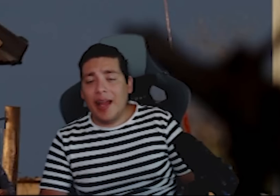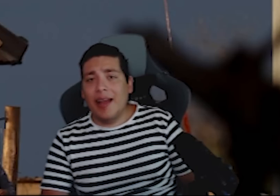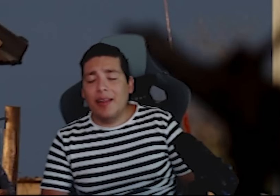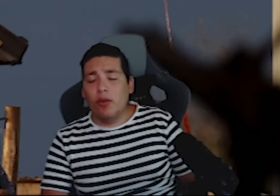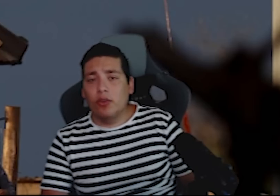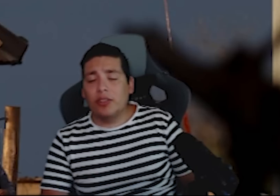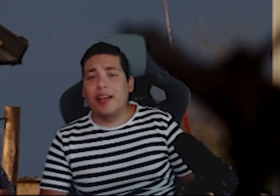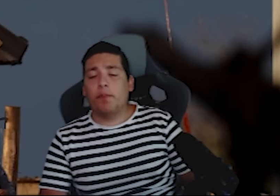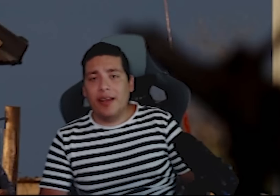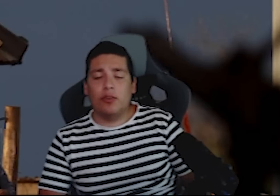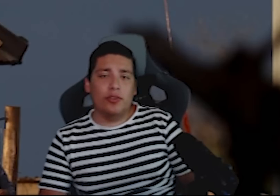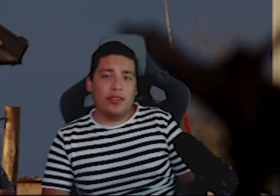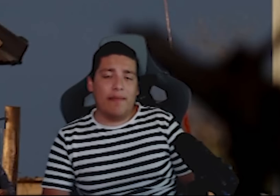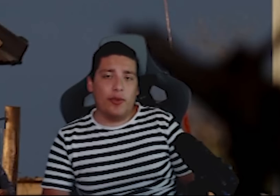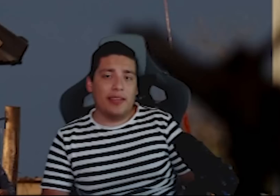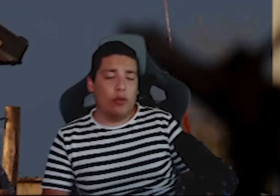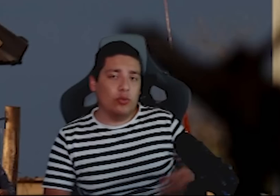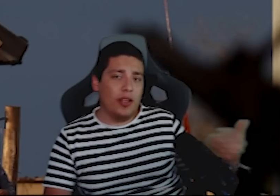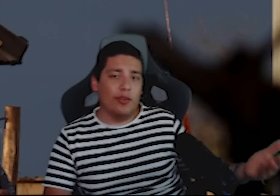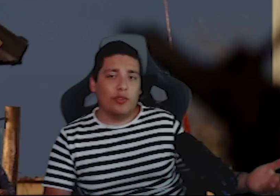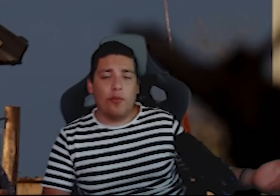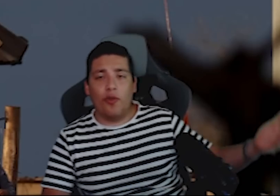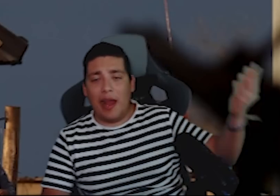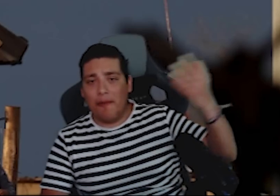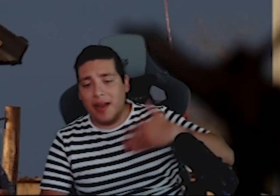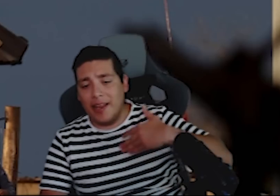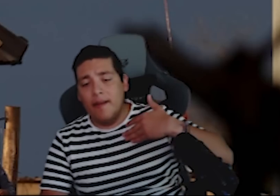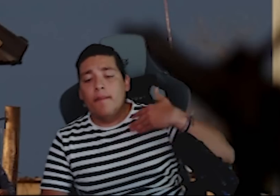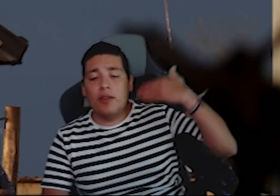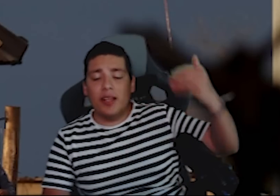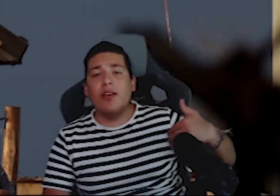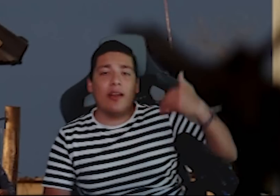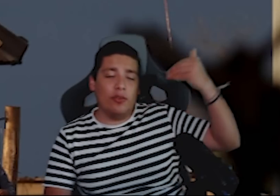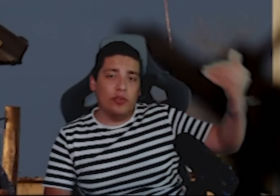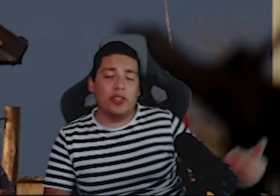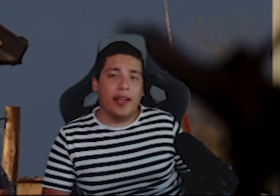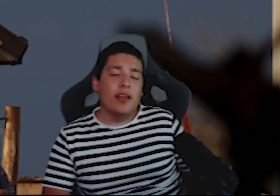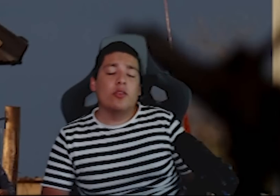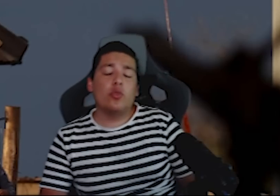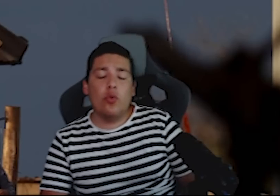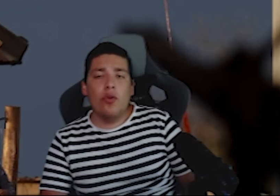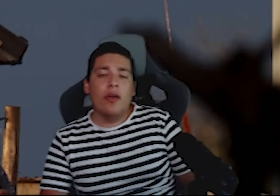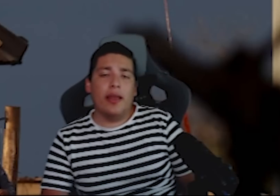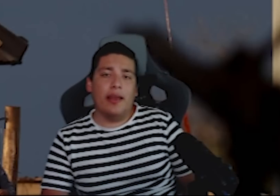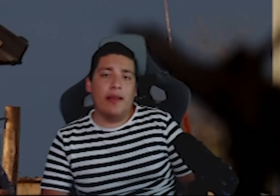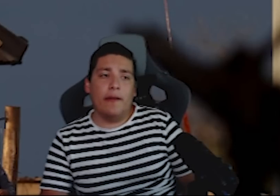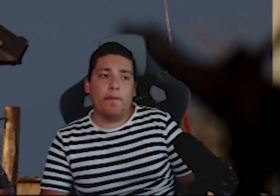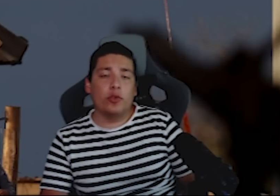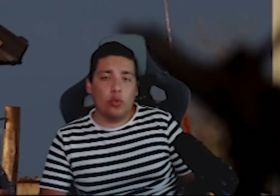pues ya los expertos tanto de Estados Unidos como de Alemania pues dieron a conocer su